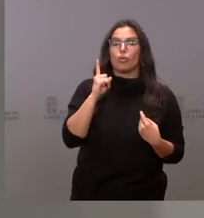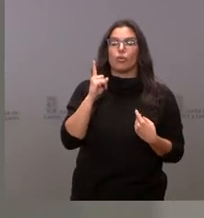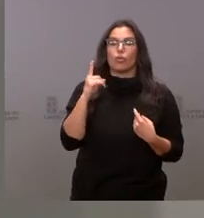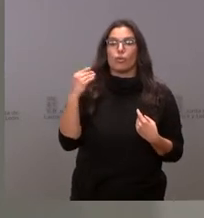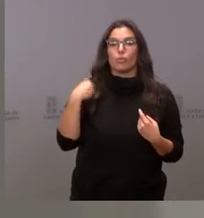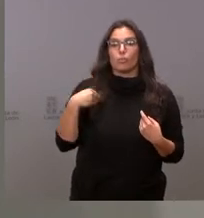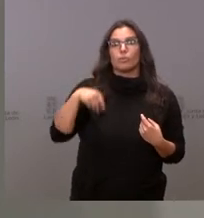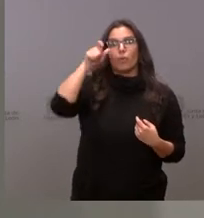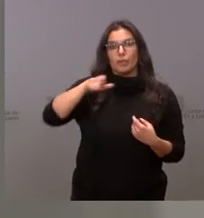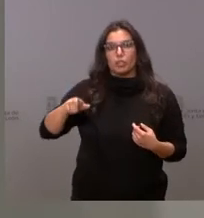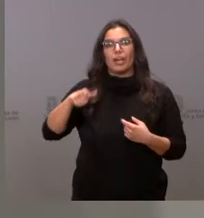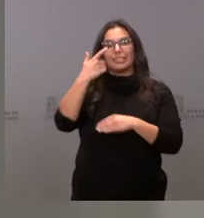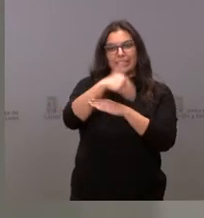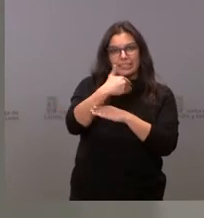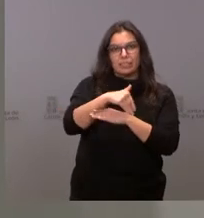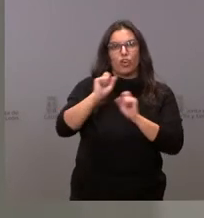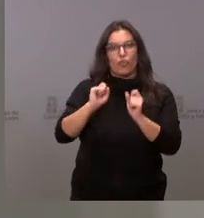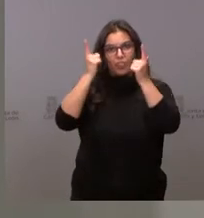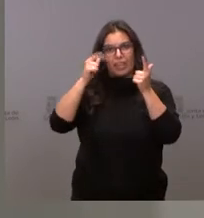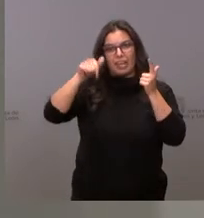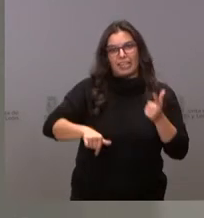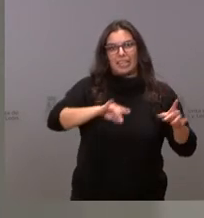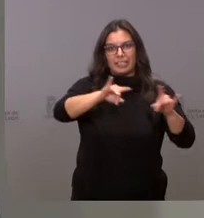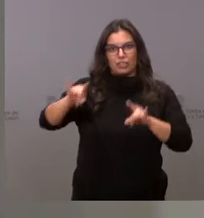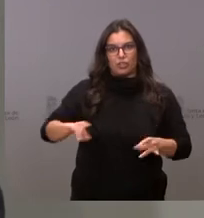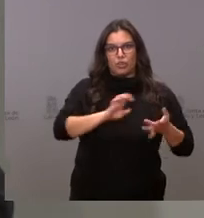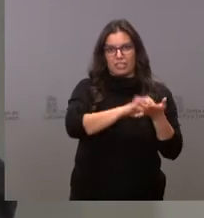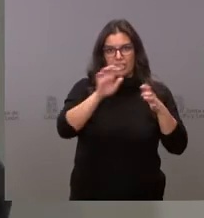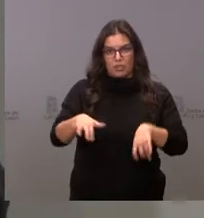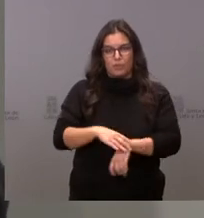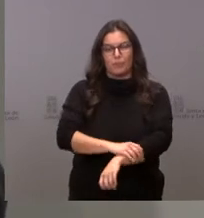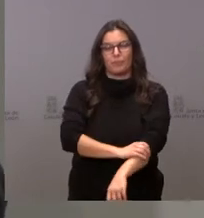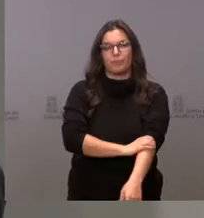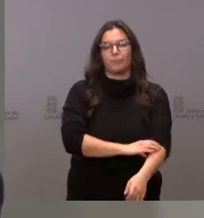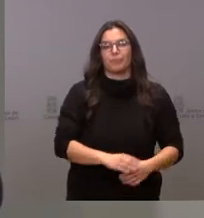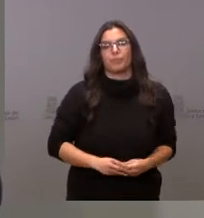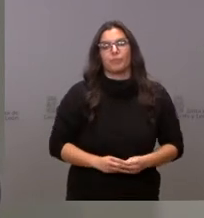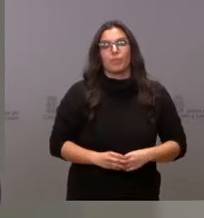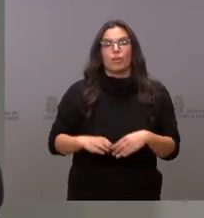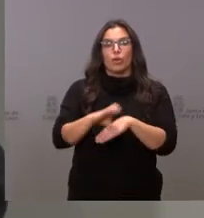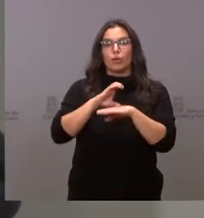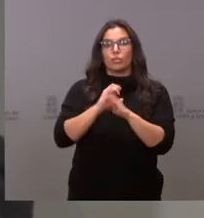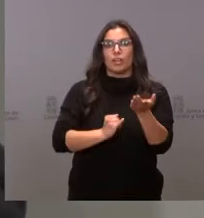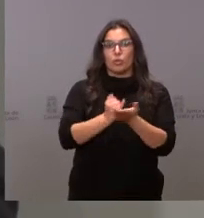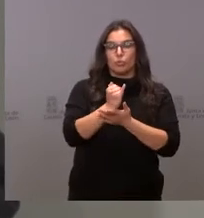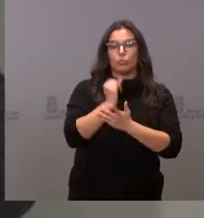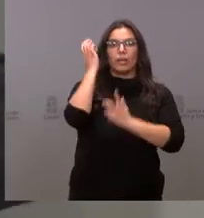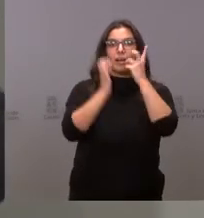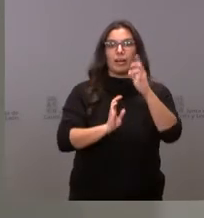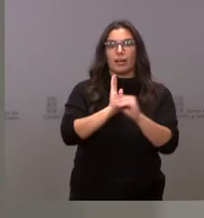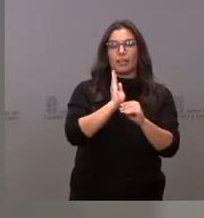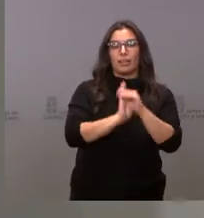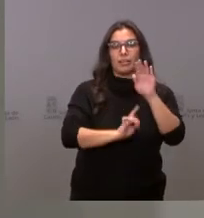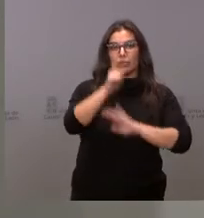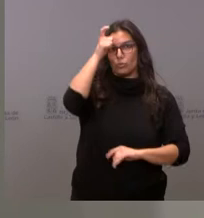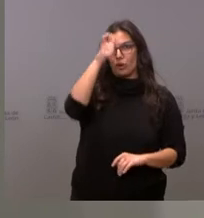domiciliados en el territorio de nuestra comunidad. La Consejería de Agricultura, Ganadería y Desarrollo